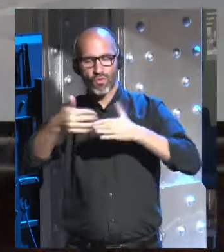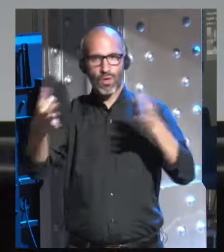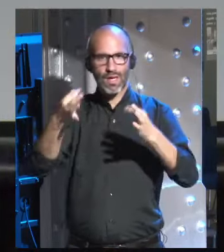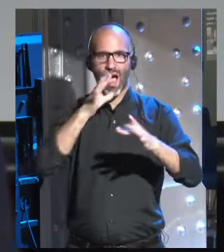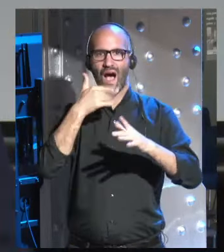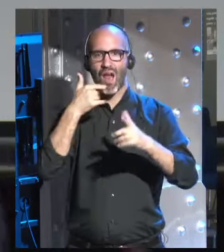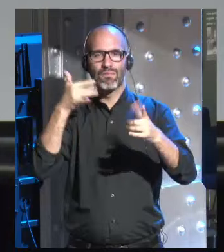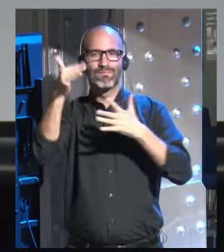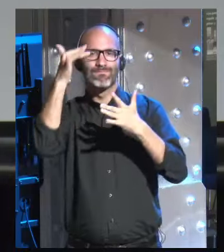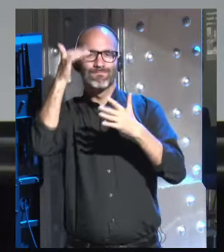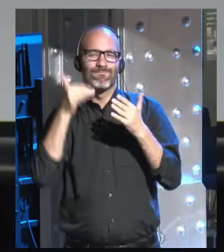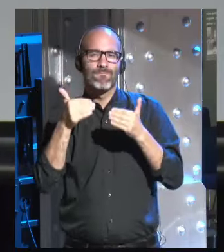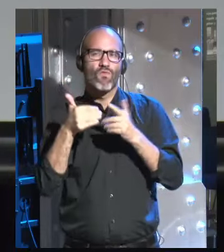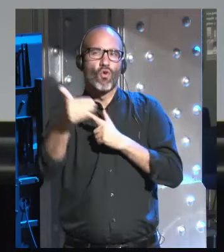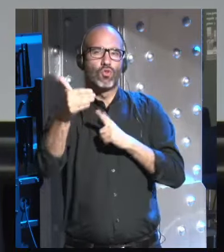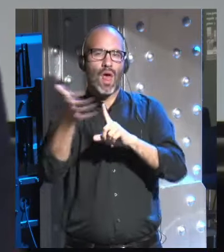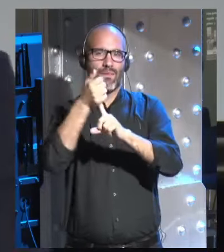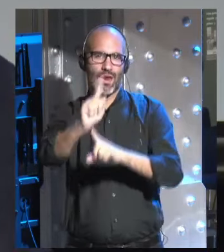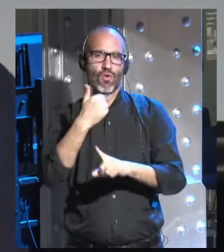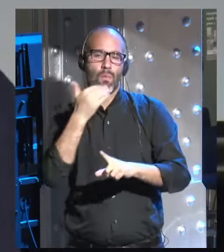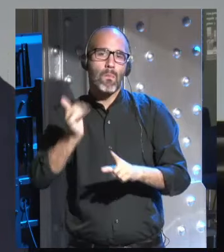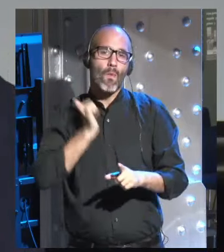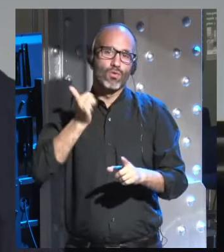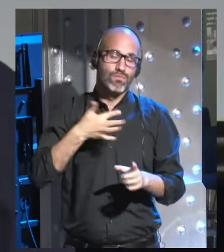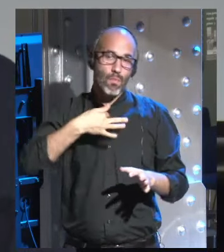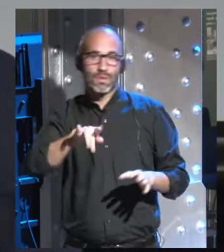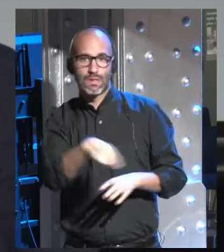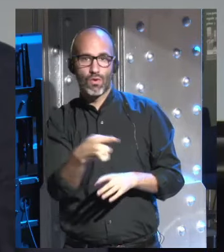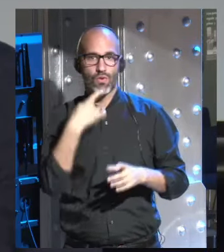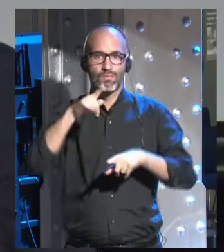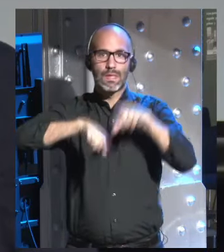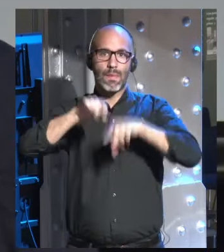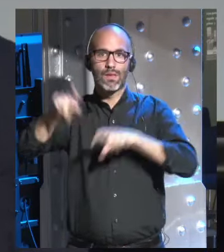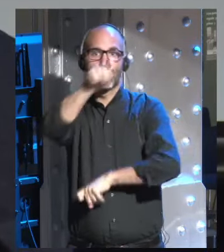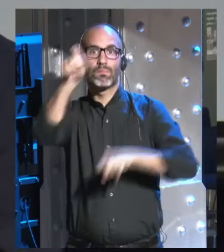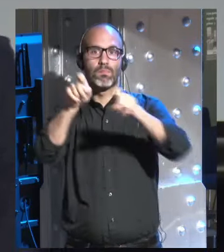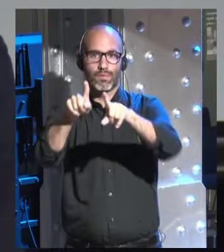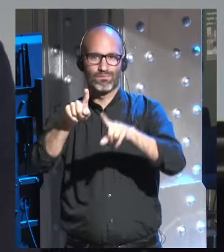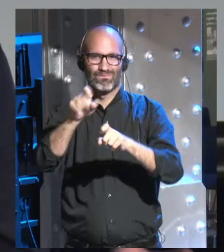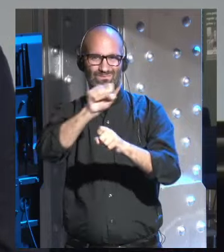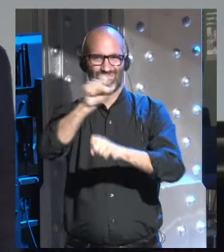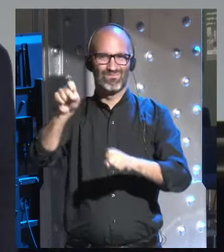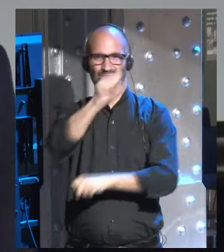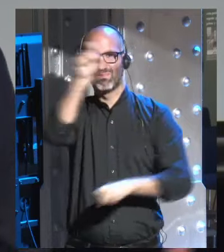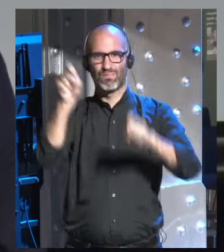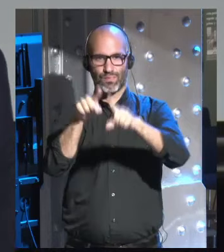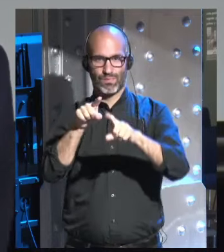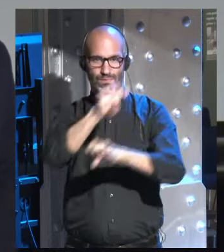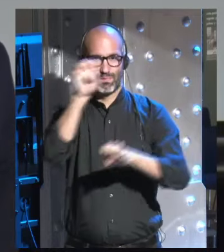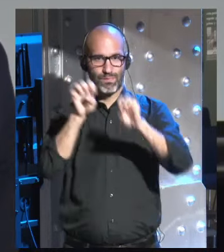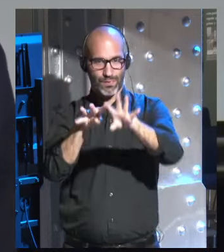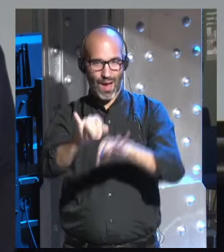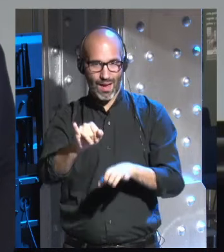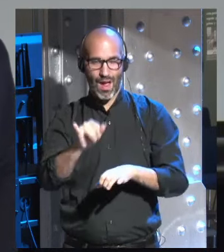no sean profecías sino simplemente posibilidades tal vez pase esto tal vez no pase tal vez no ocurra pero tenemos que entender que